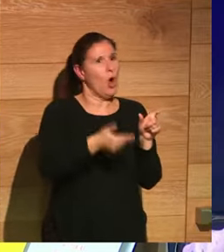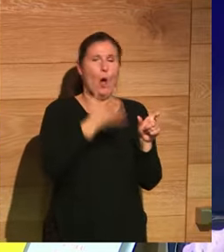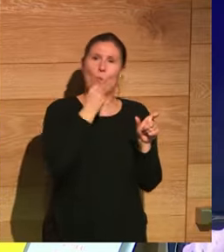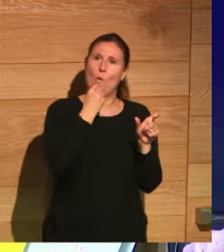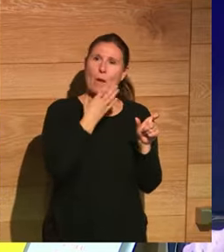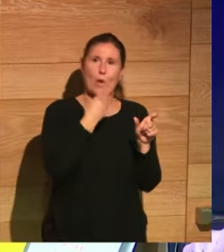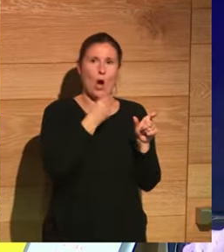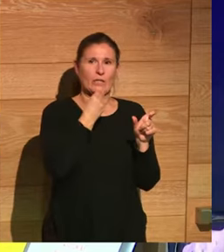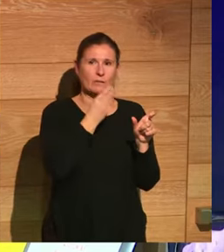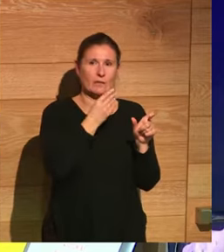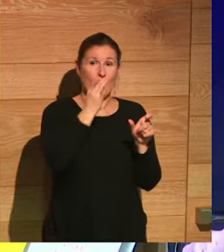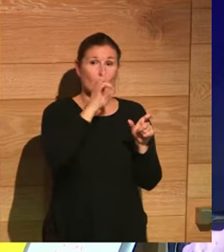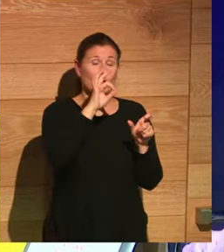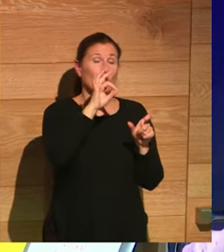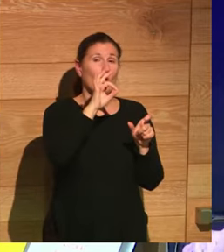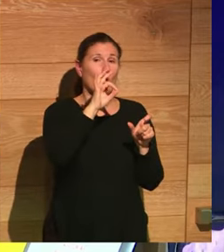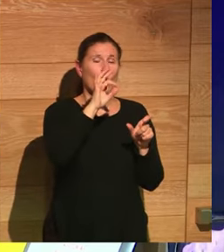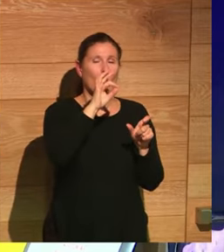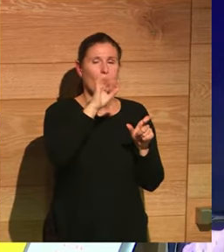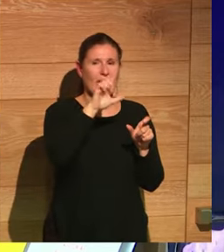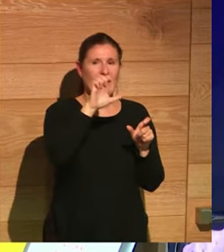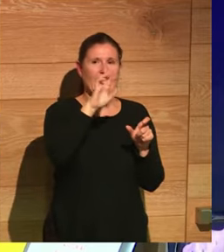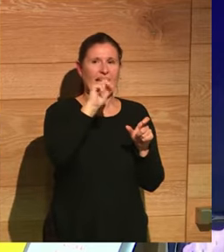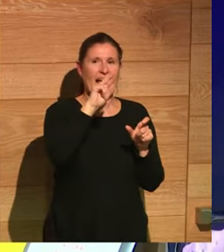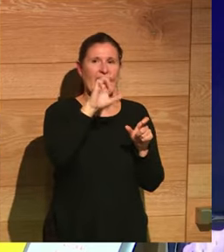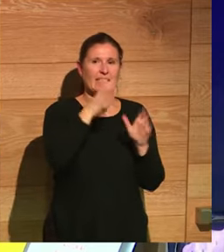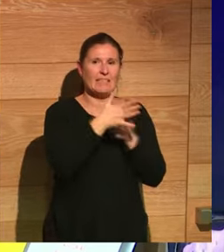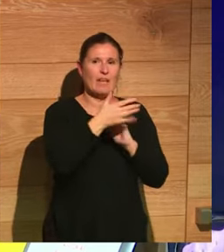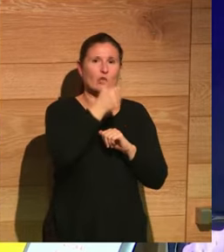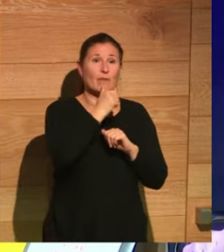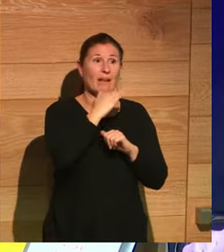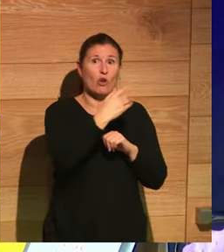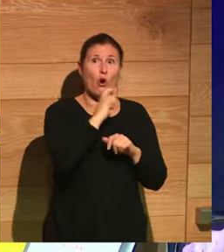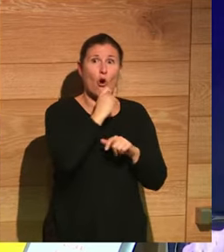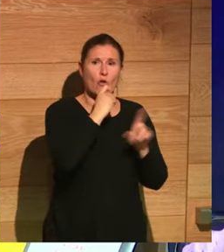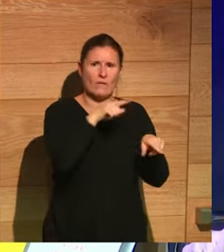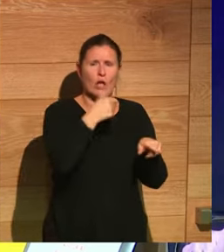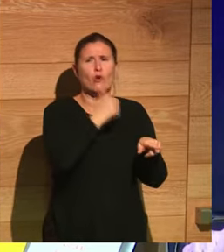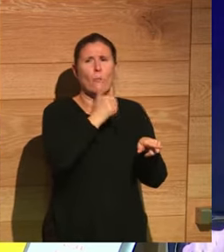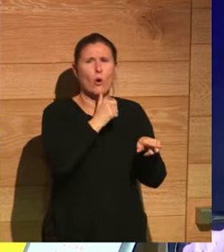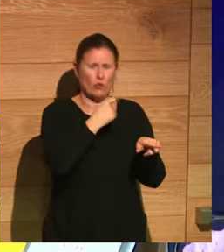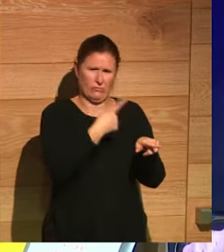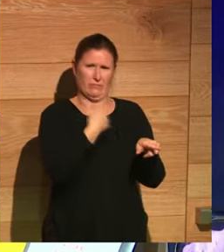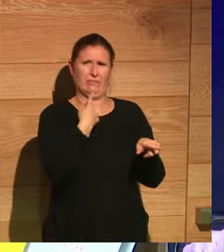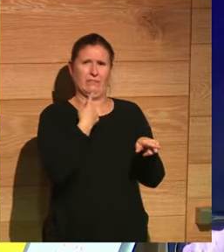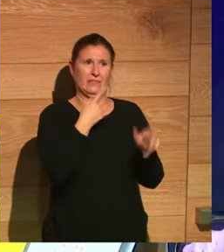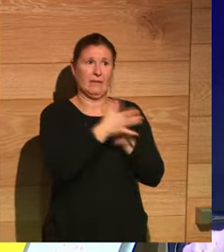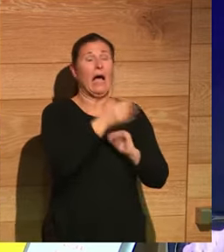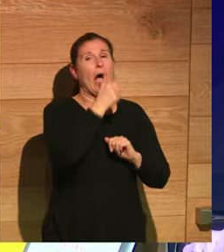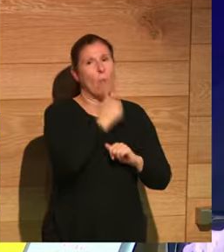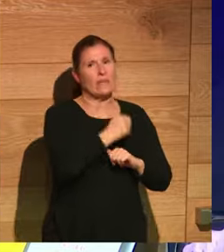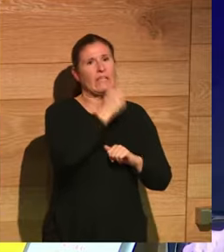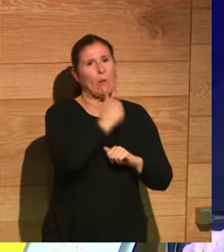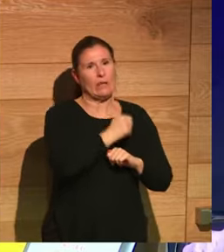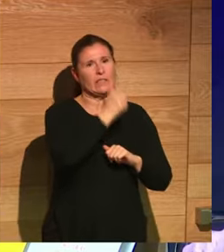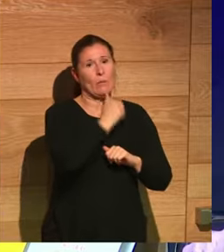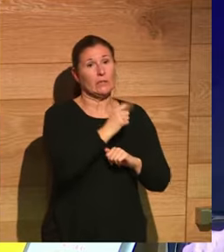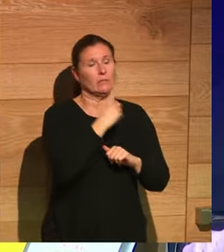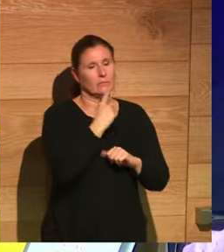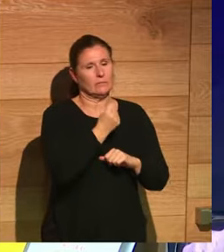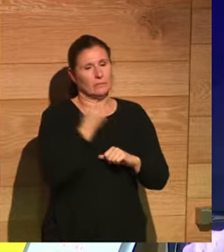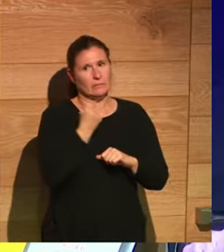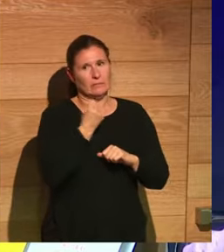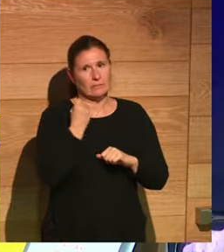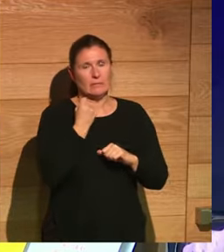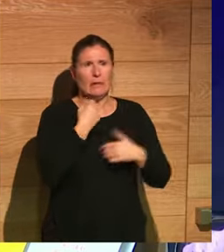maravilloso, tolerare en latín significa soportar algo que odias. O sea que es aguanta, aguanta, aguanta, no digas nada, no